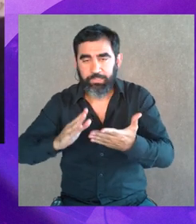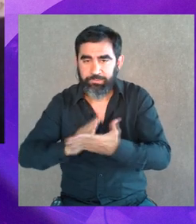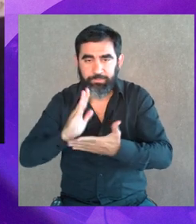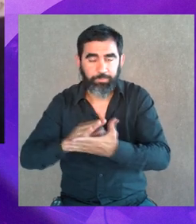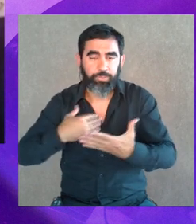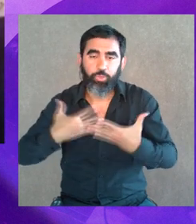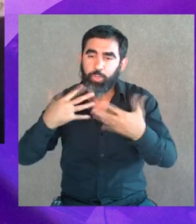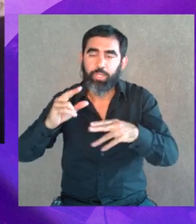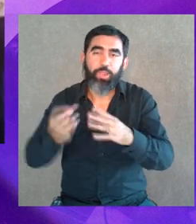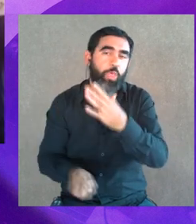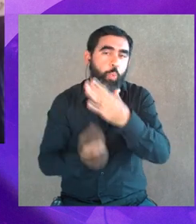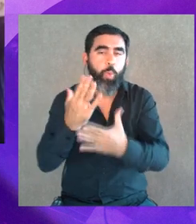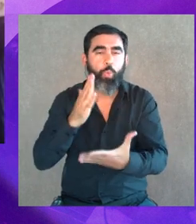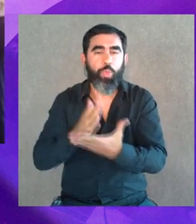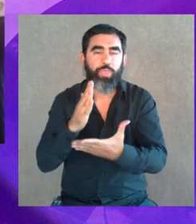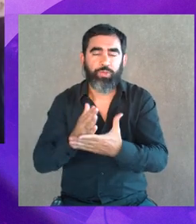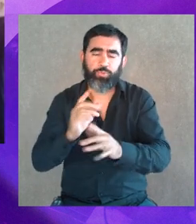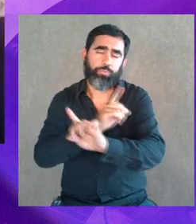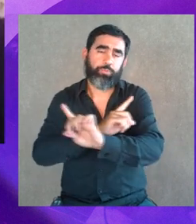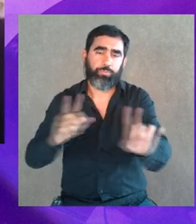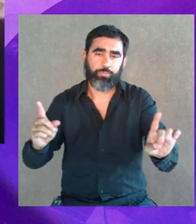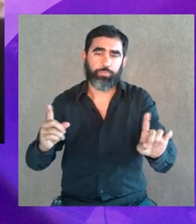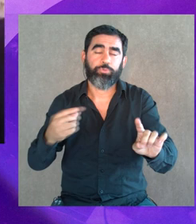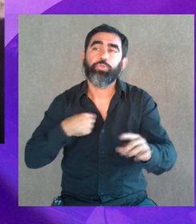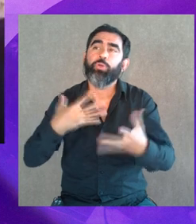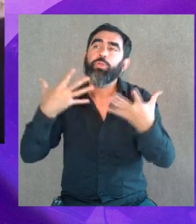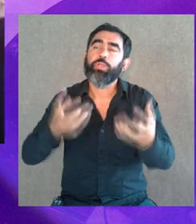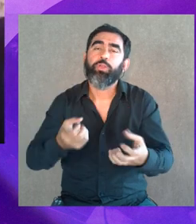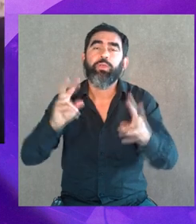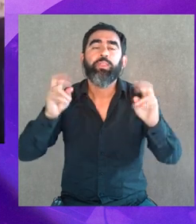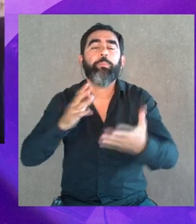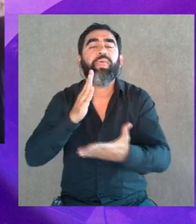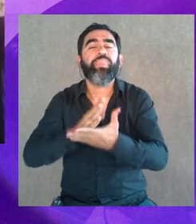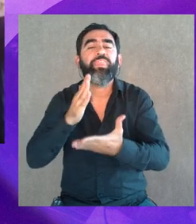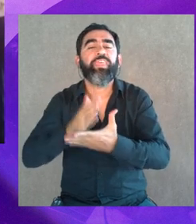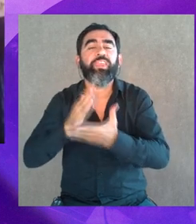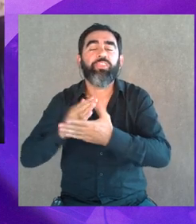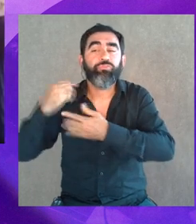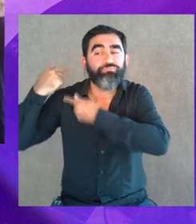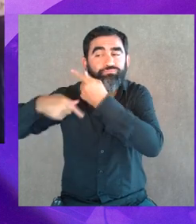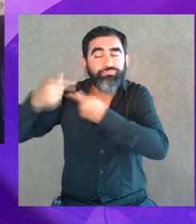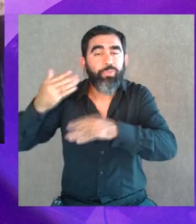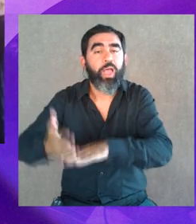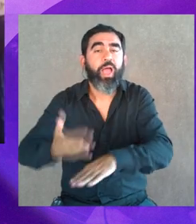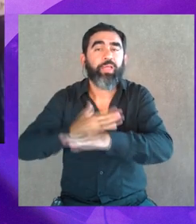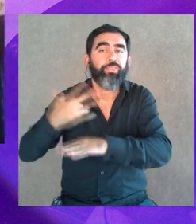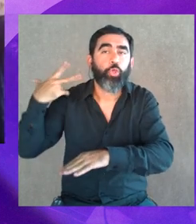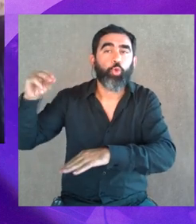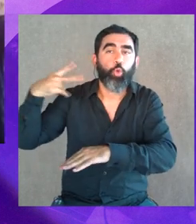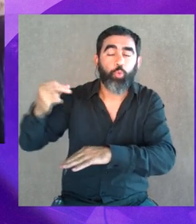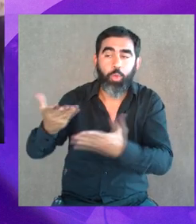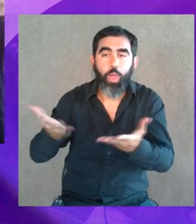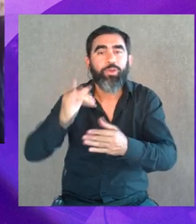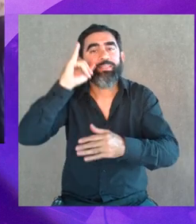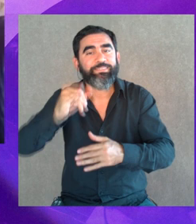tema de que no quiero hablar más de nuevos derechos, quiero hablar de derechos ancestralmente negados y que ahora están